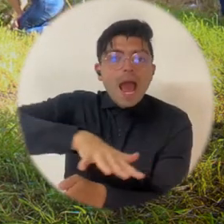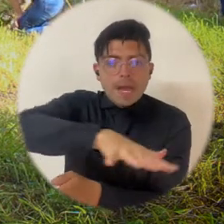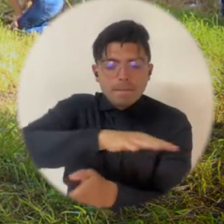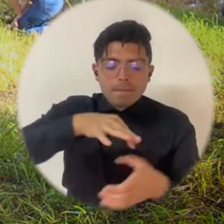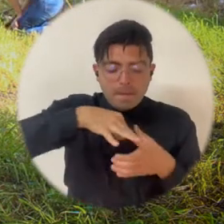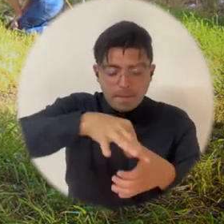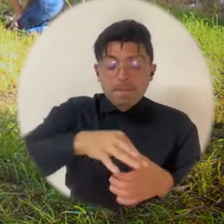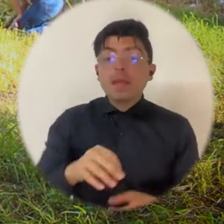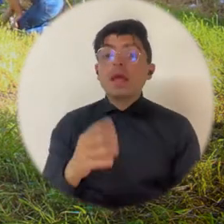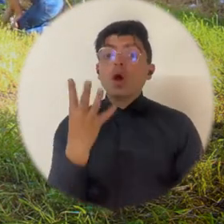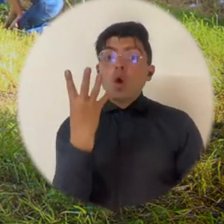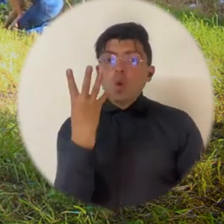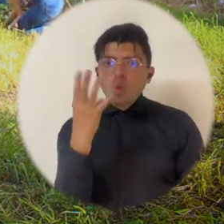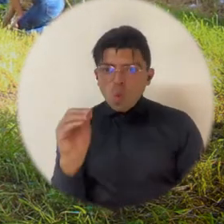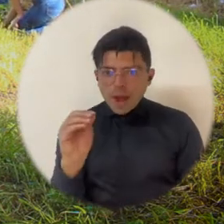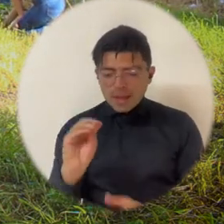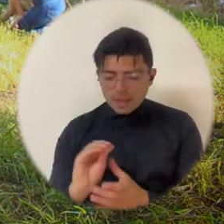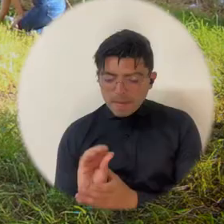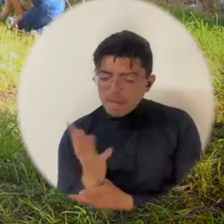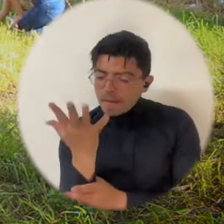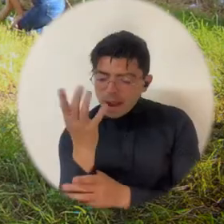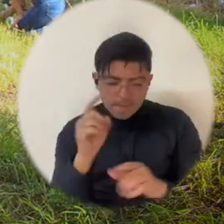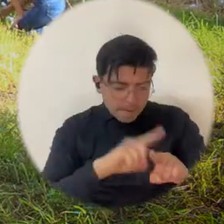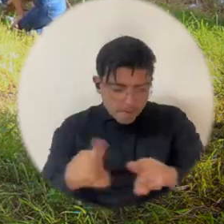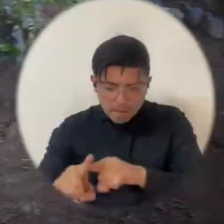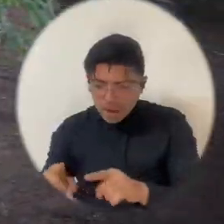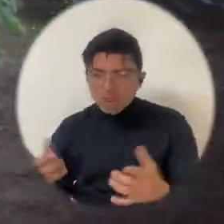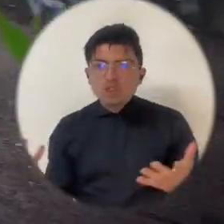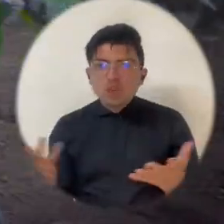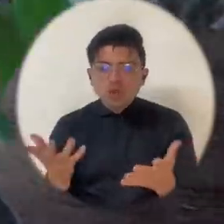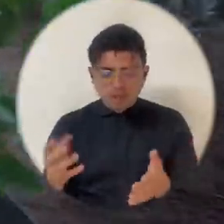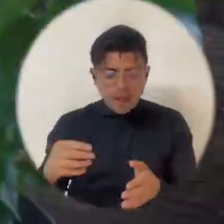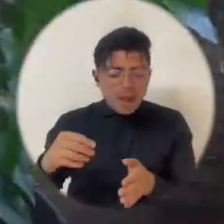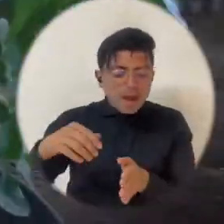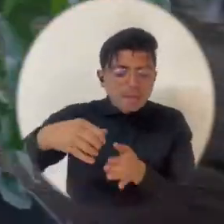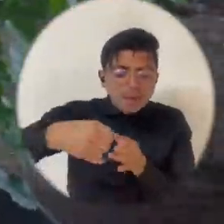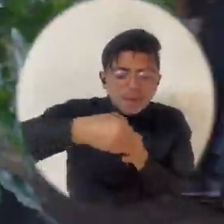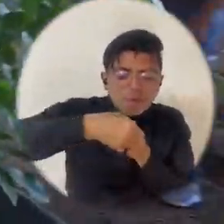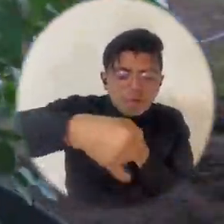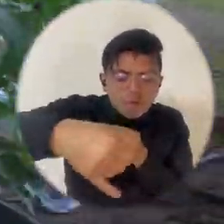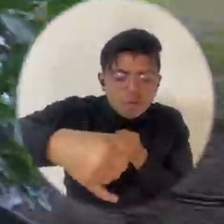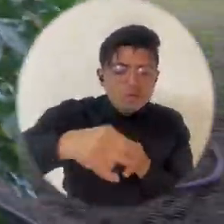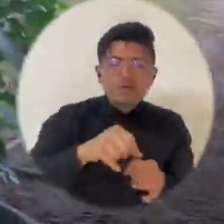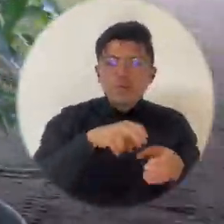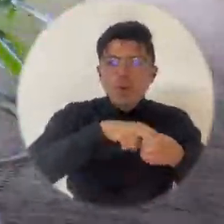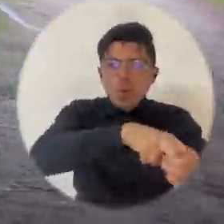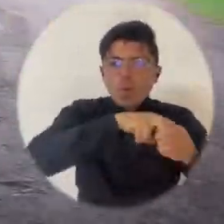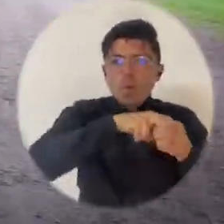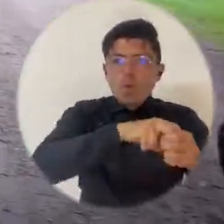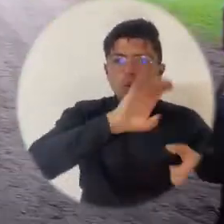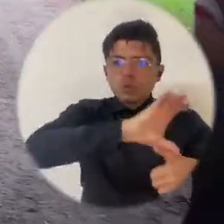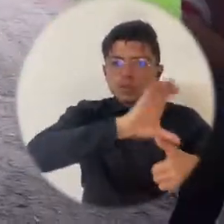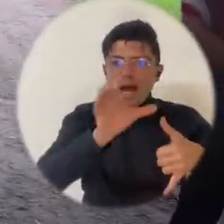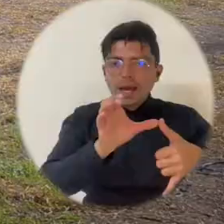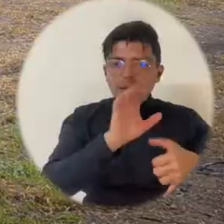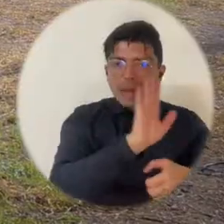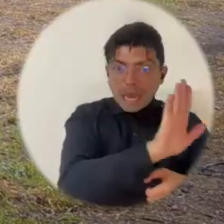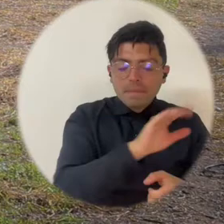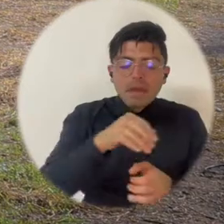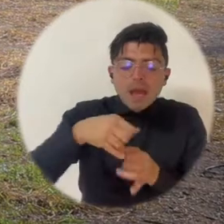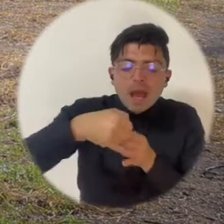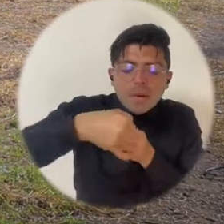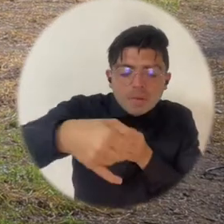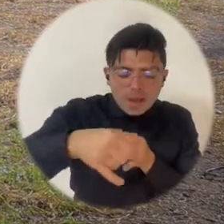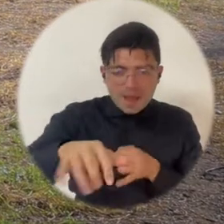y 40 plántulas en todo el borde que limita con la troncal del